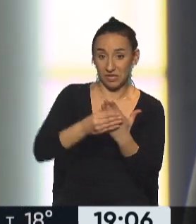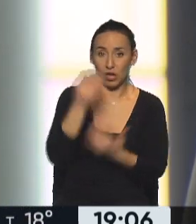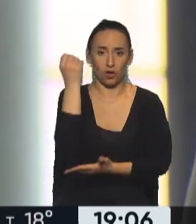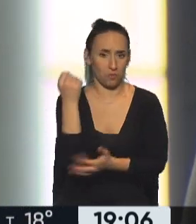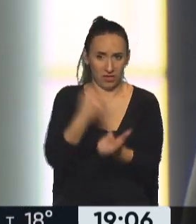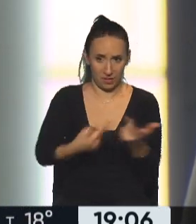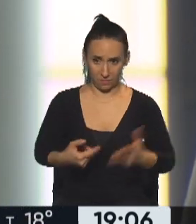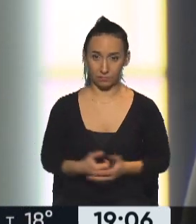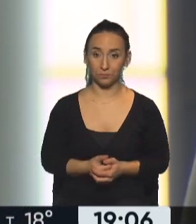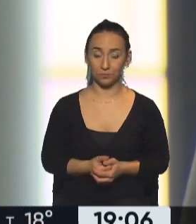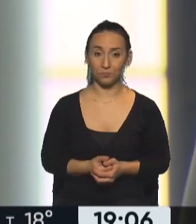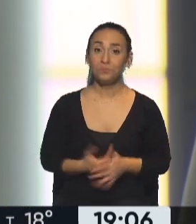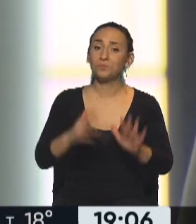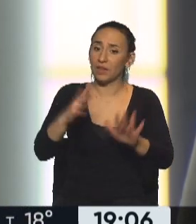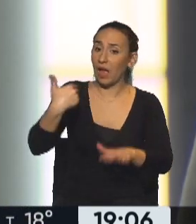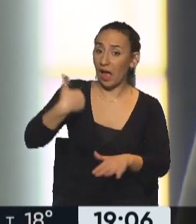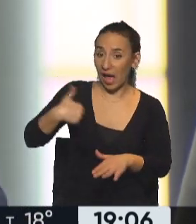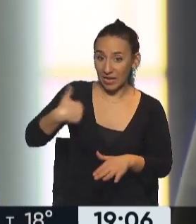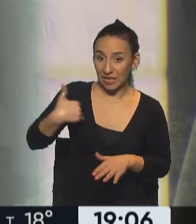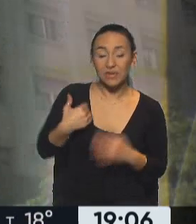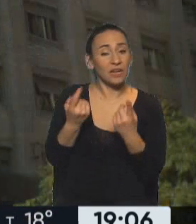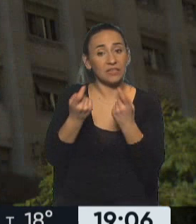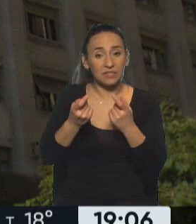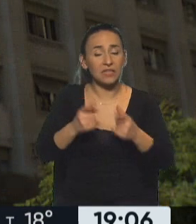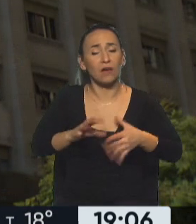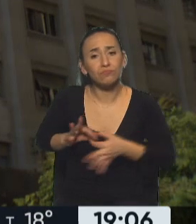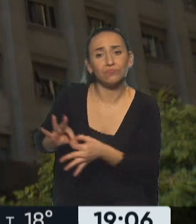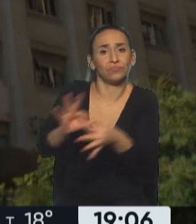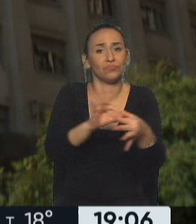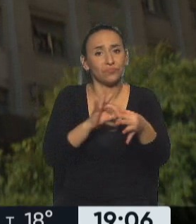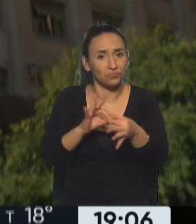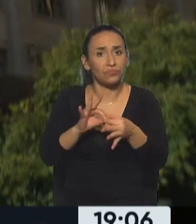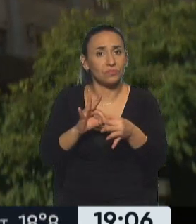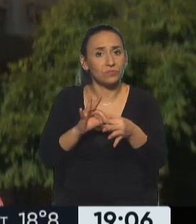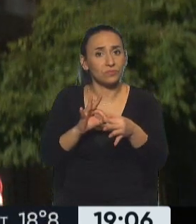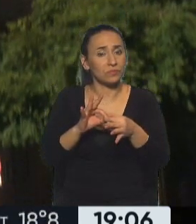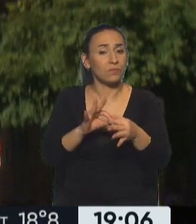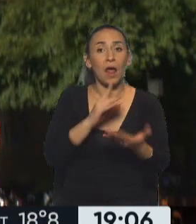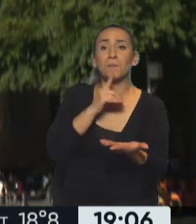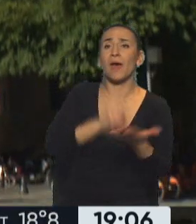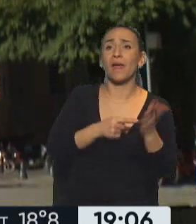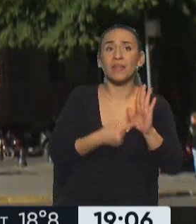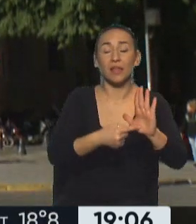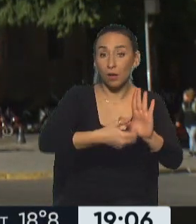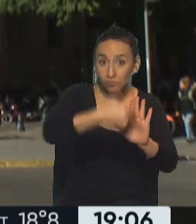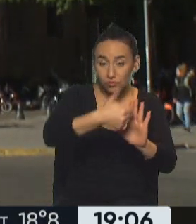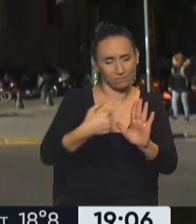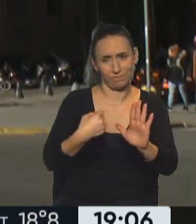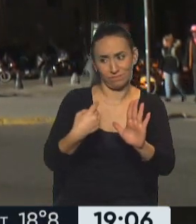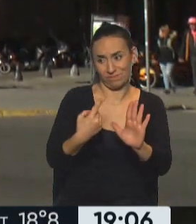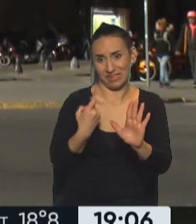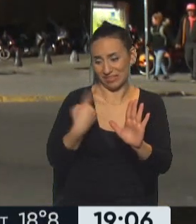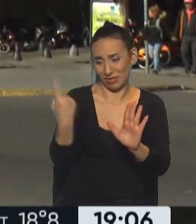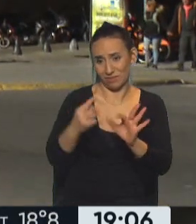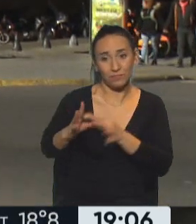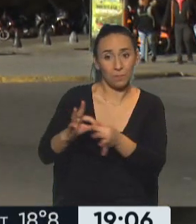Argentina necesita la confluencia de muchos intereses y muchas fuerzas para que las políticas tengan éxito. Necesitamos que los bienes lleguen en tiempo